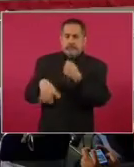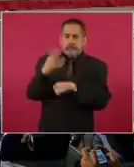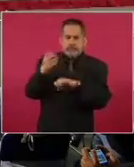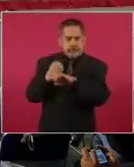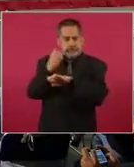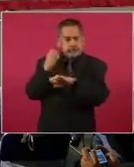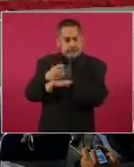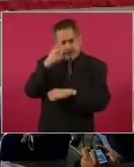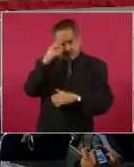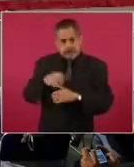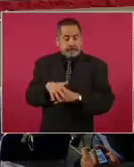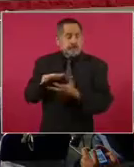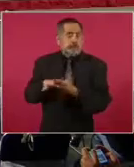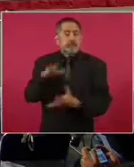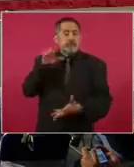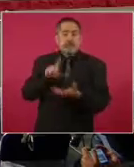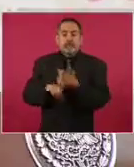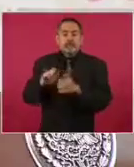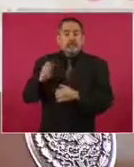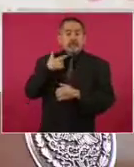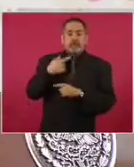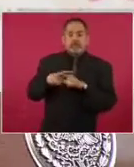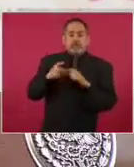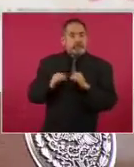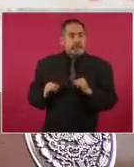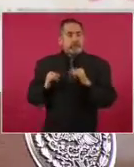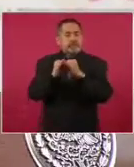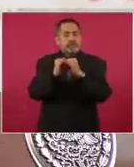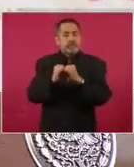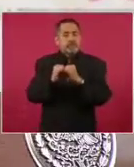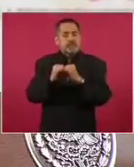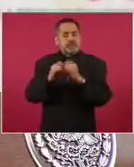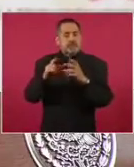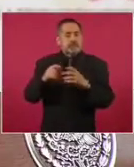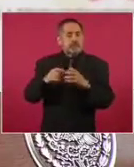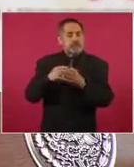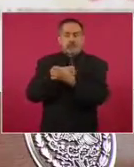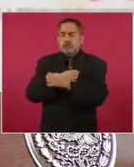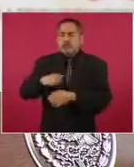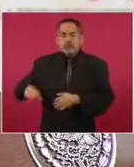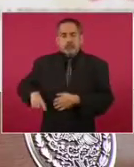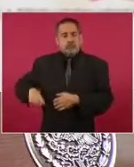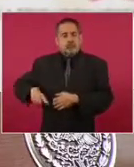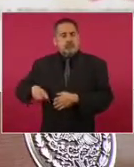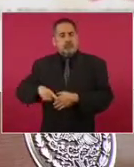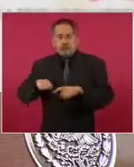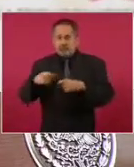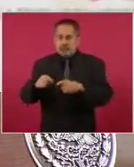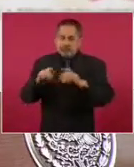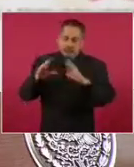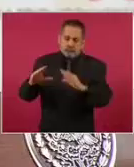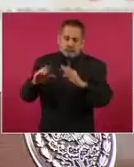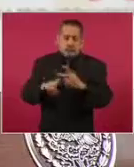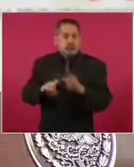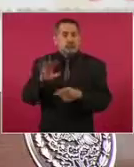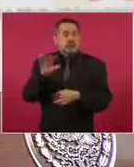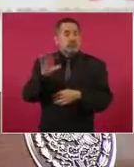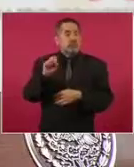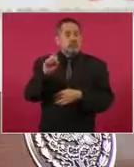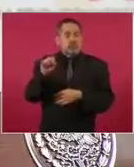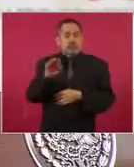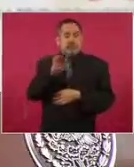y en su mayoría agresados de instituciones de educación pública y un buen porcentaje, el 60% con